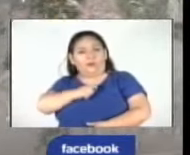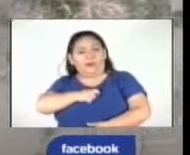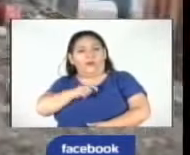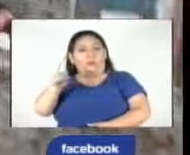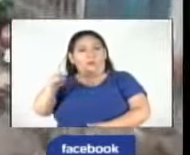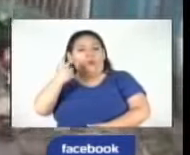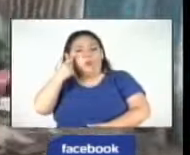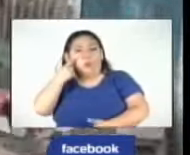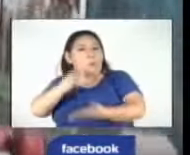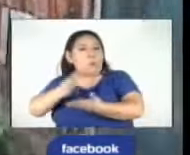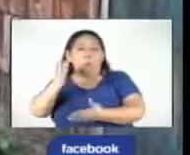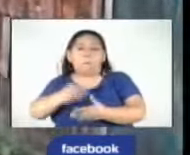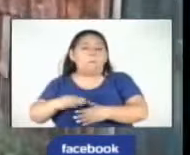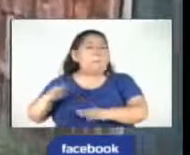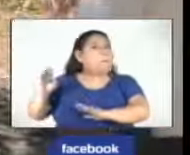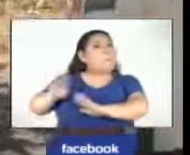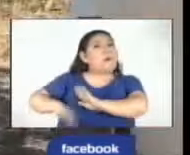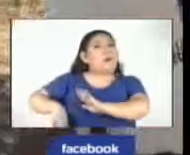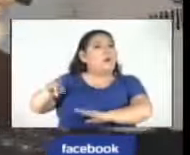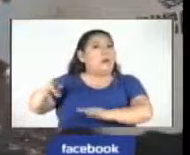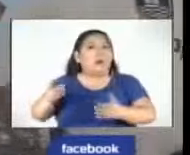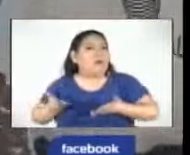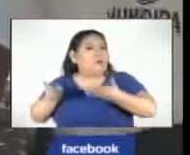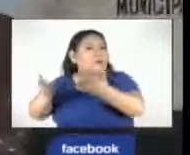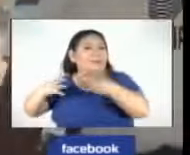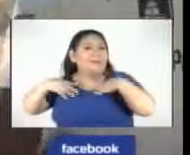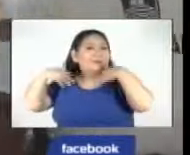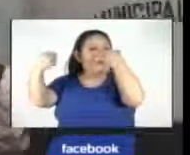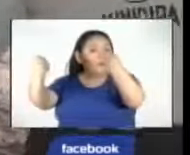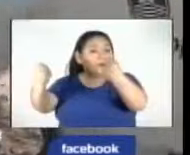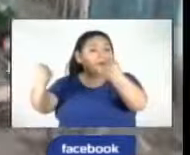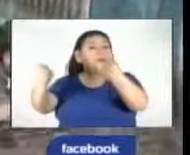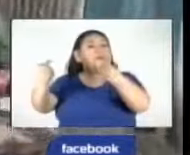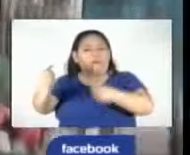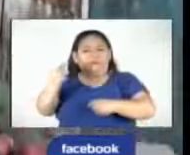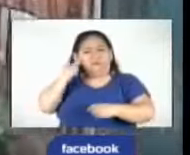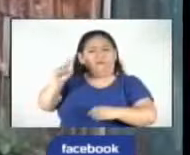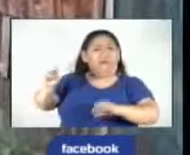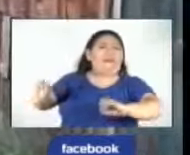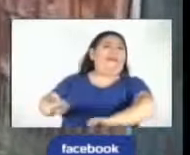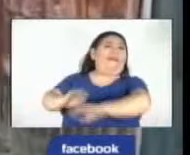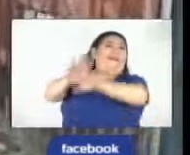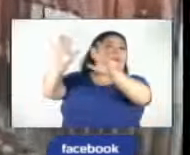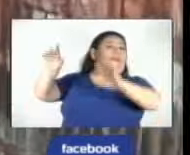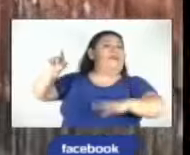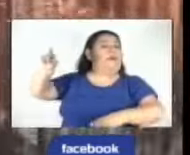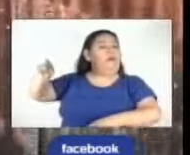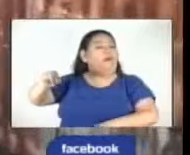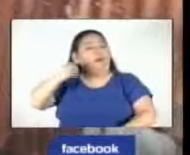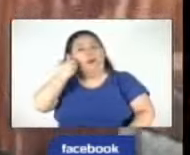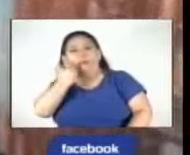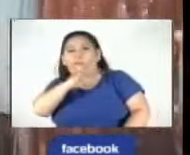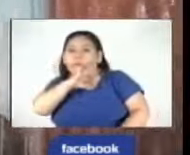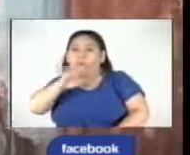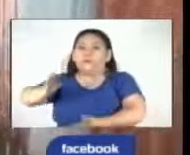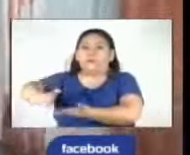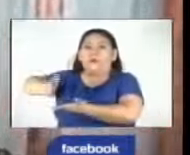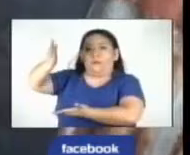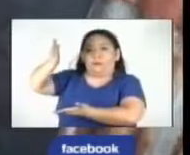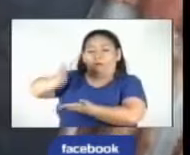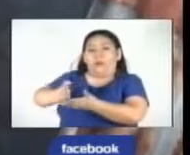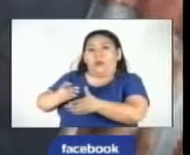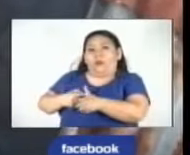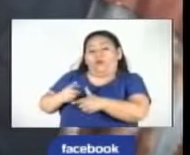a cargo de la mascota no hizo nada por la salud del animal, a pesar que era evidente el deterioro desde días atrás,